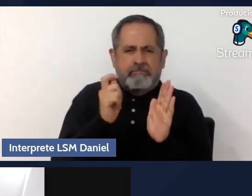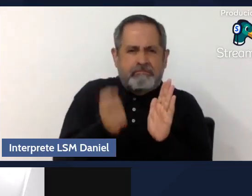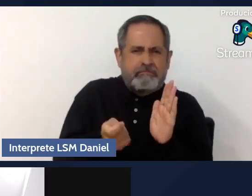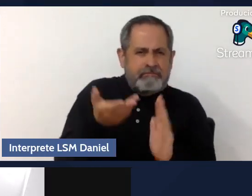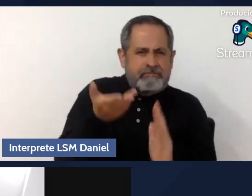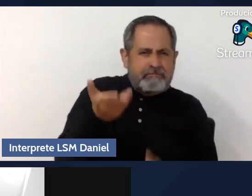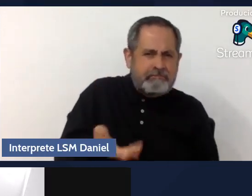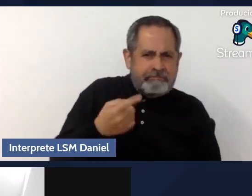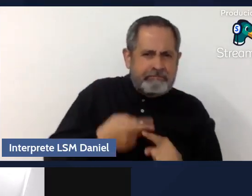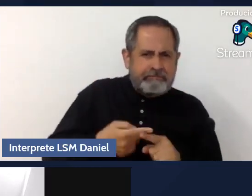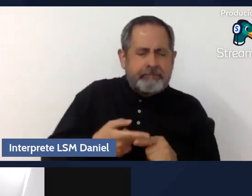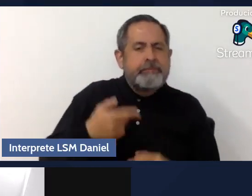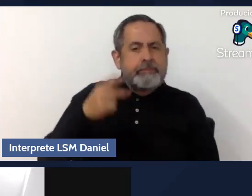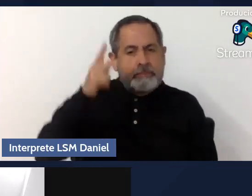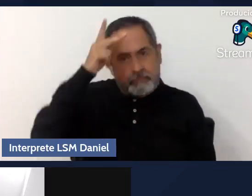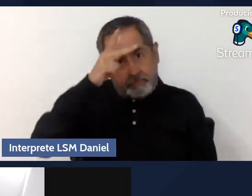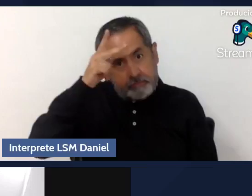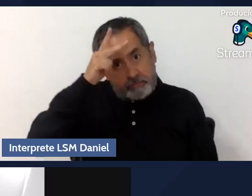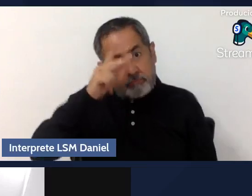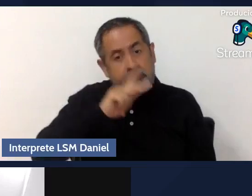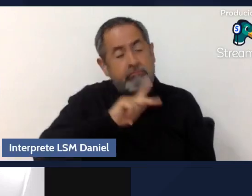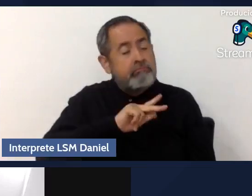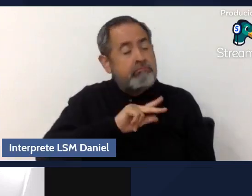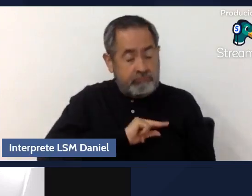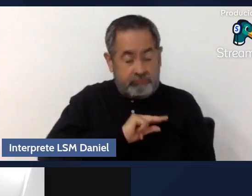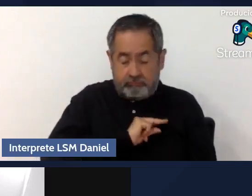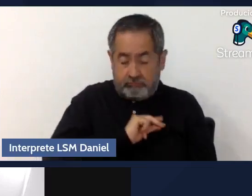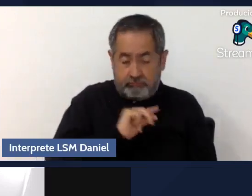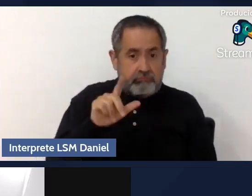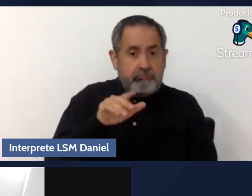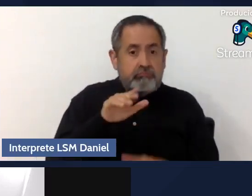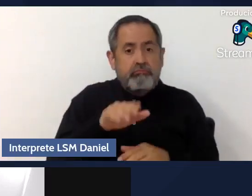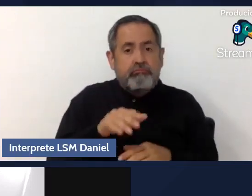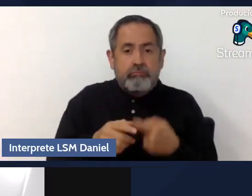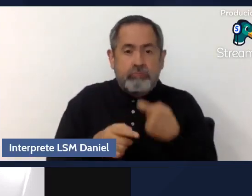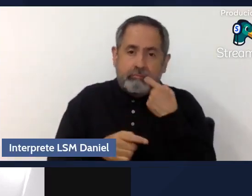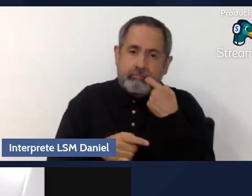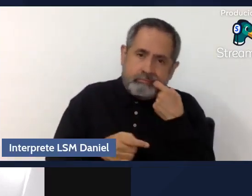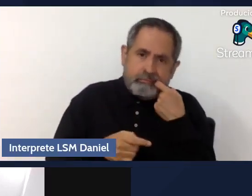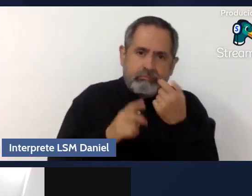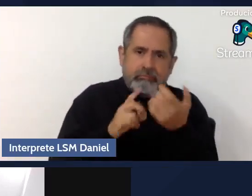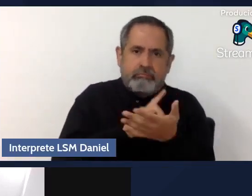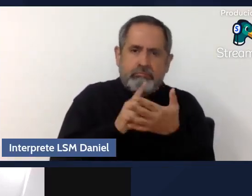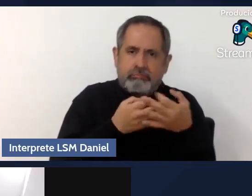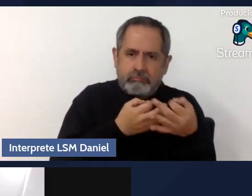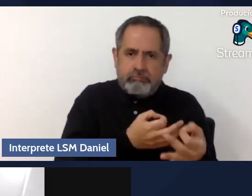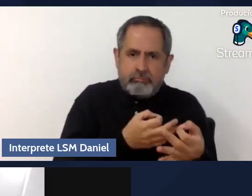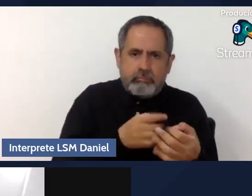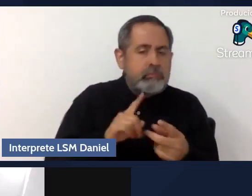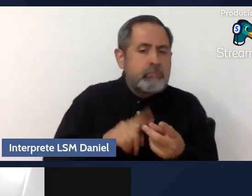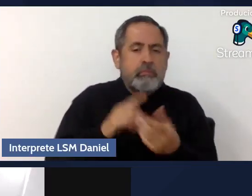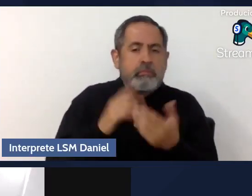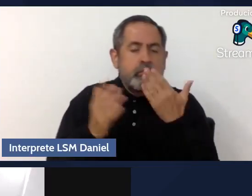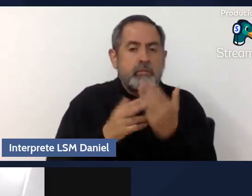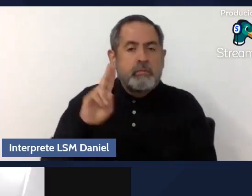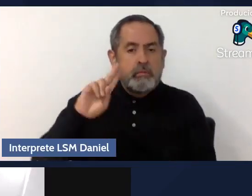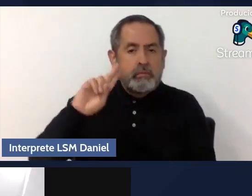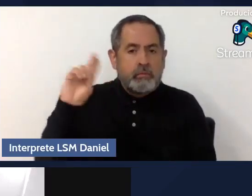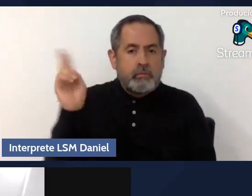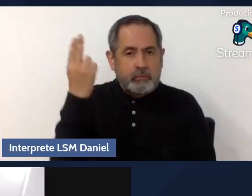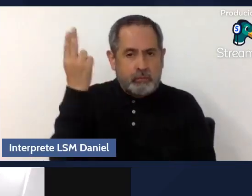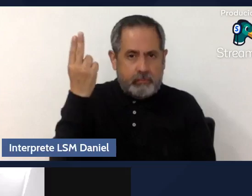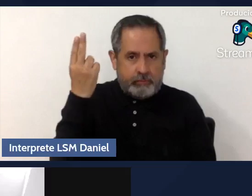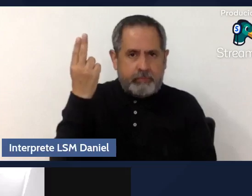Ella es psicóloga especializada en adicciones y patología dual por la Universidad Nacional Autónoma de